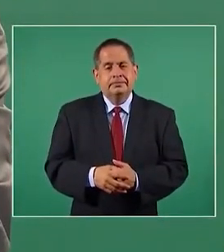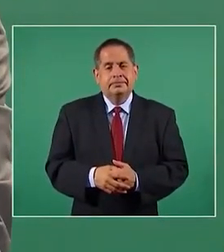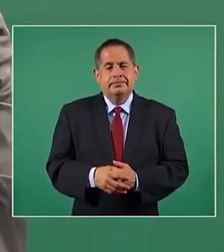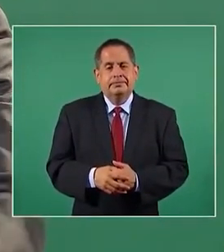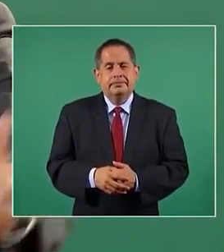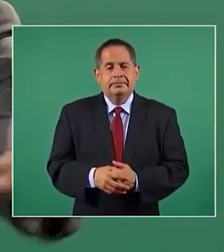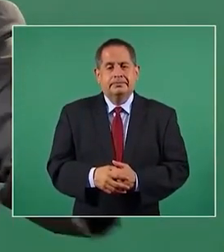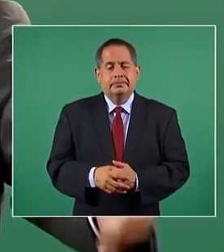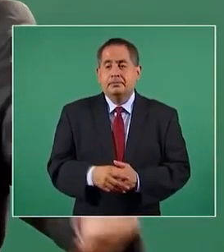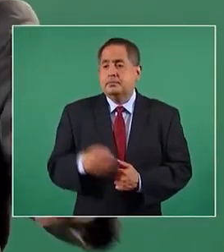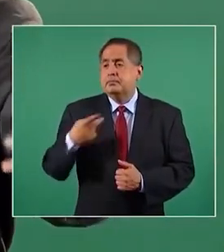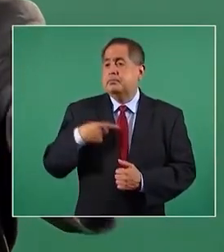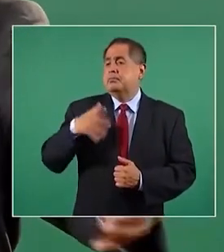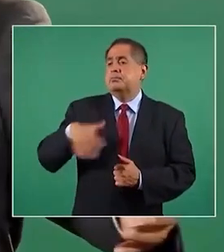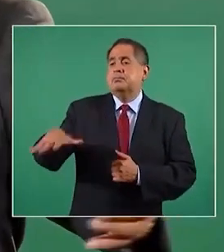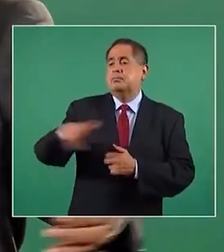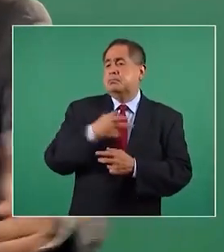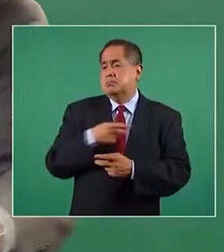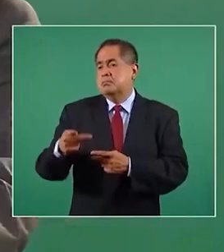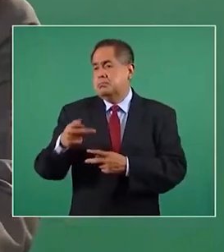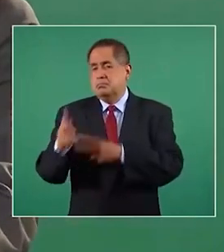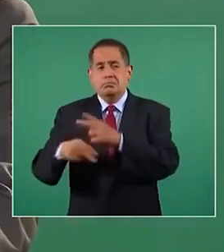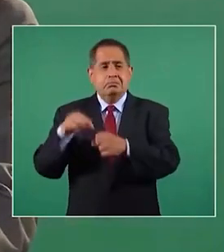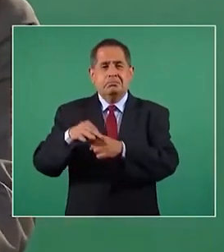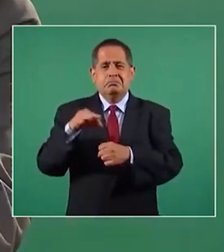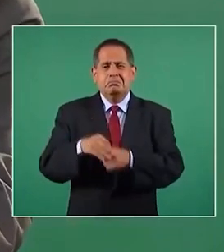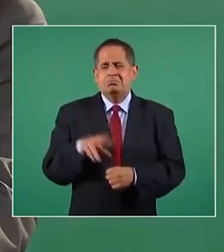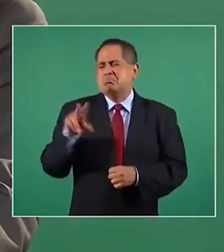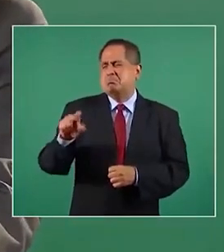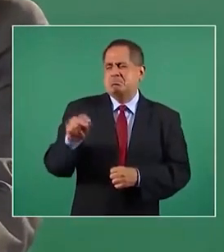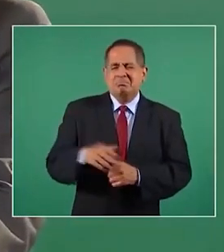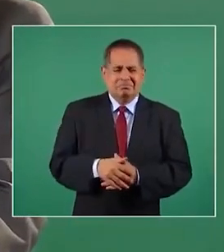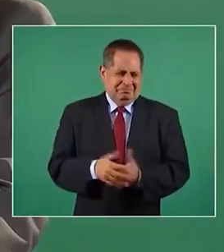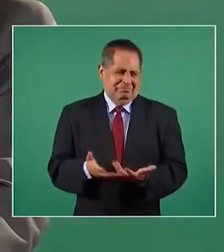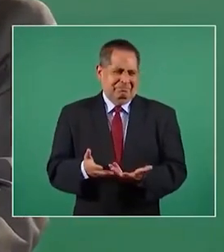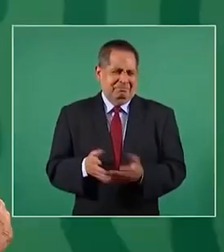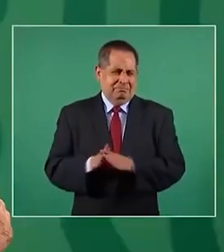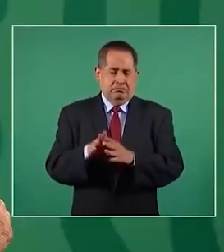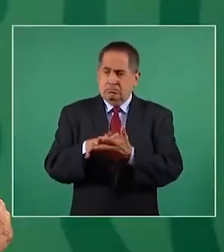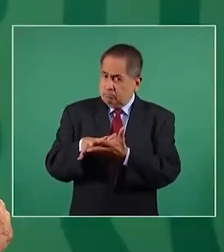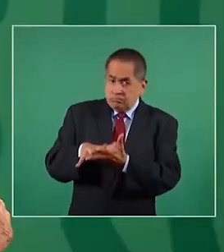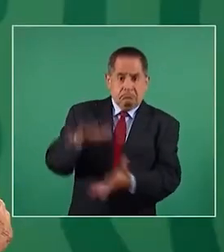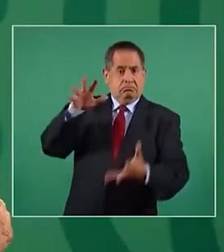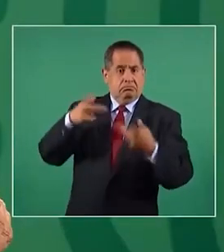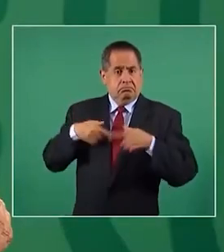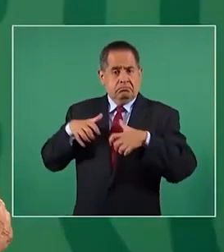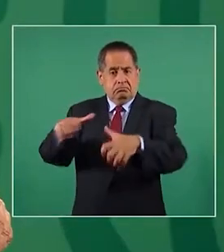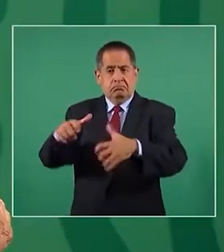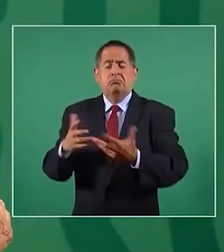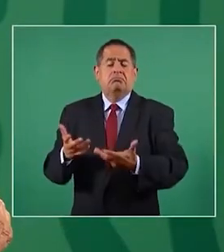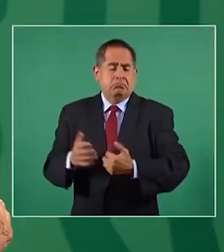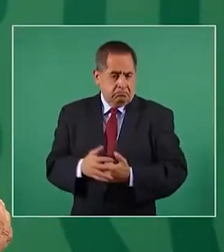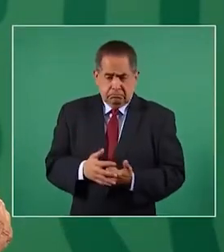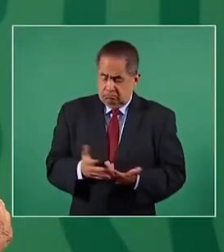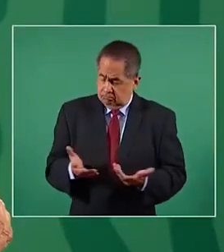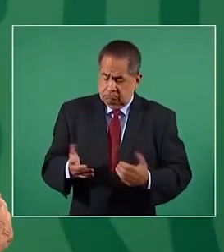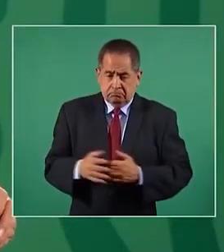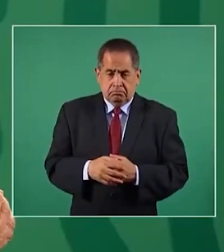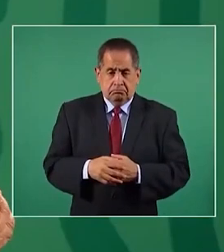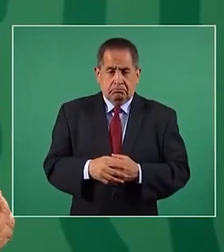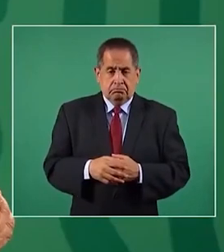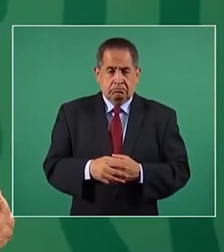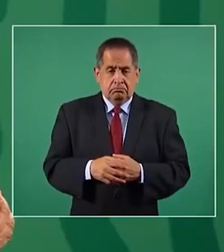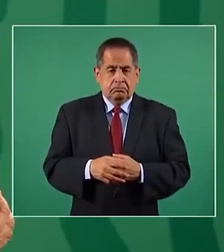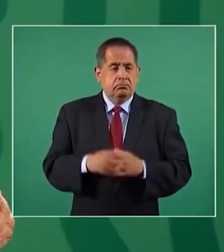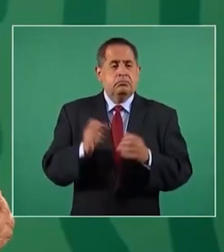los de abajo, los pobres, la mayoría del pueblo y los integrantes